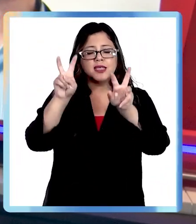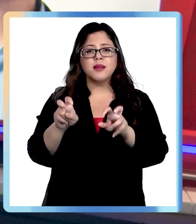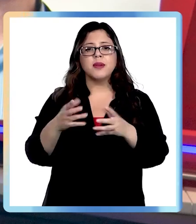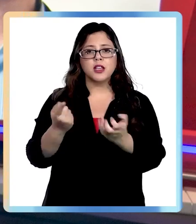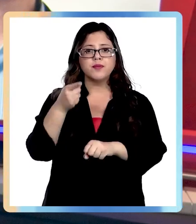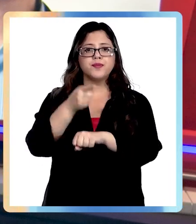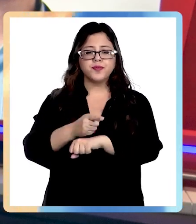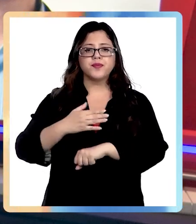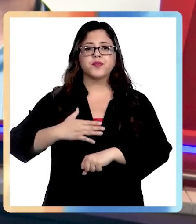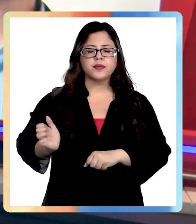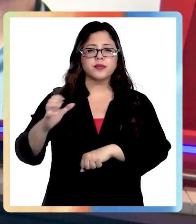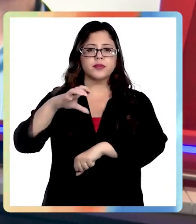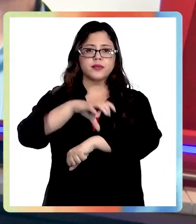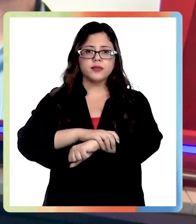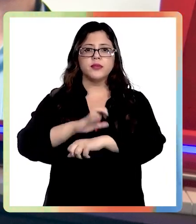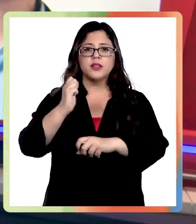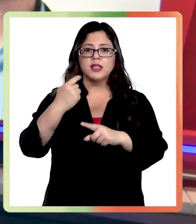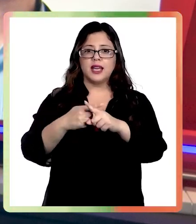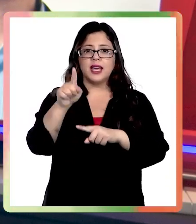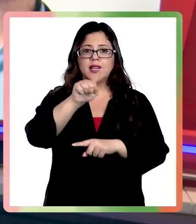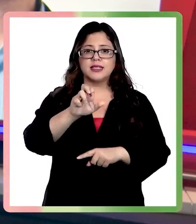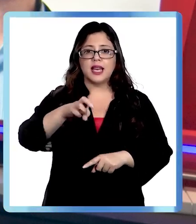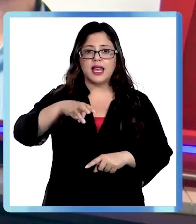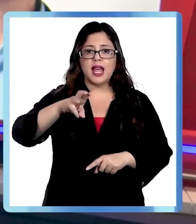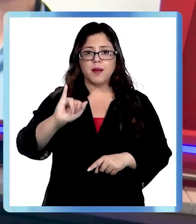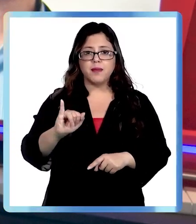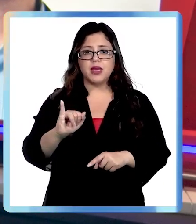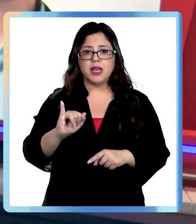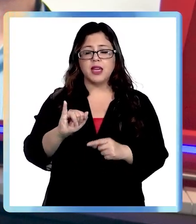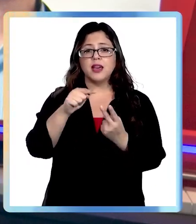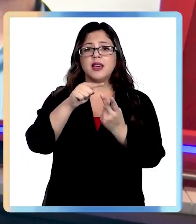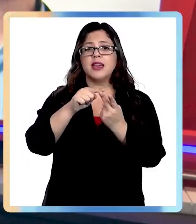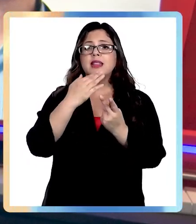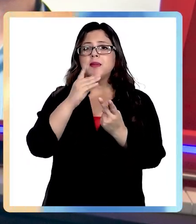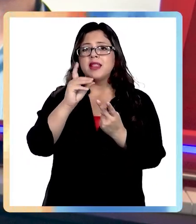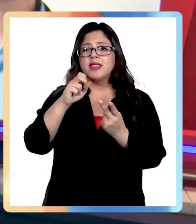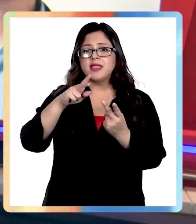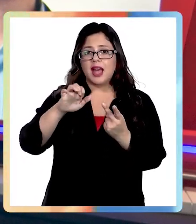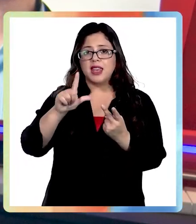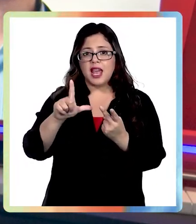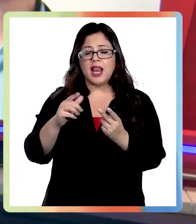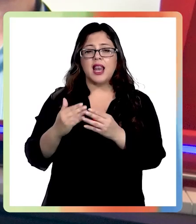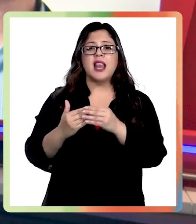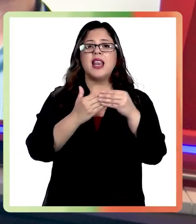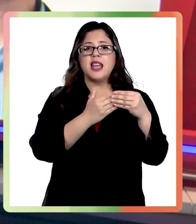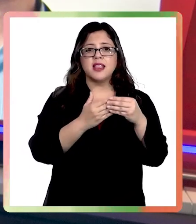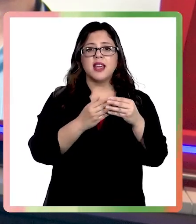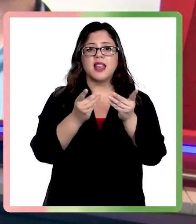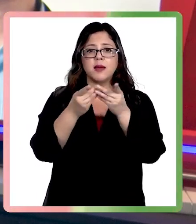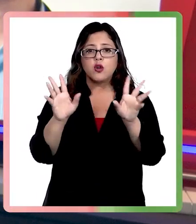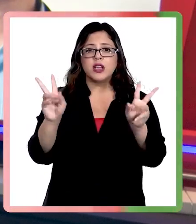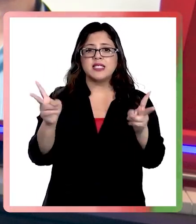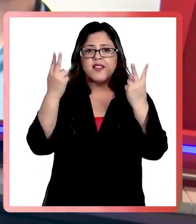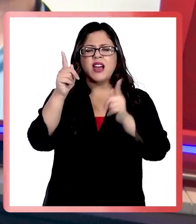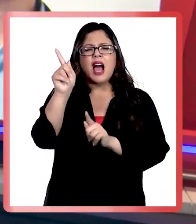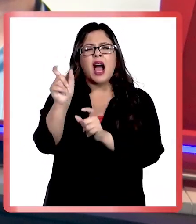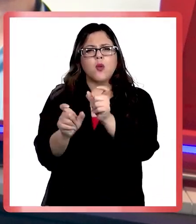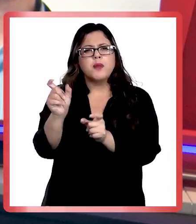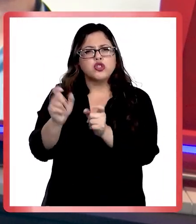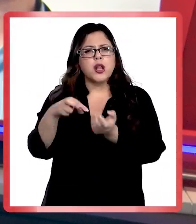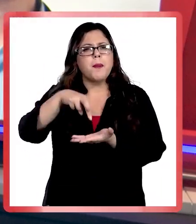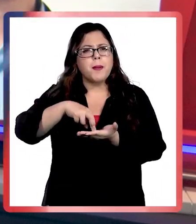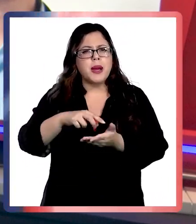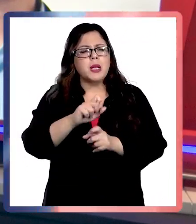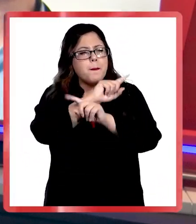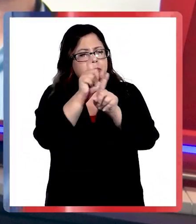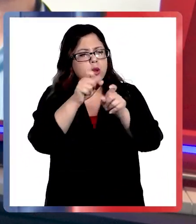ordenó a la PDI la detención del ex Seremi Carlos Contreras y Daniel Andrade, líder de Democracia Viva. Hay parlamentarios que se preguntan, ¿es esta una